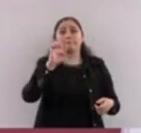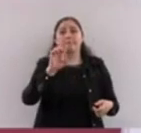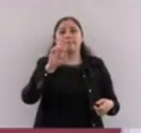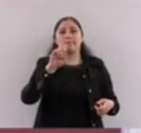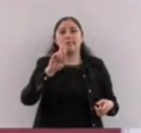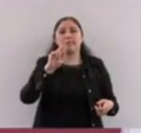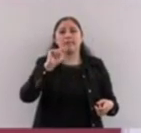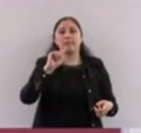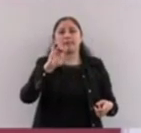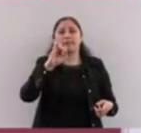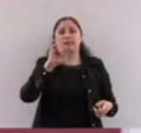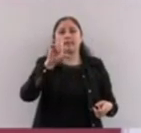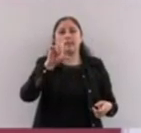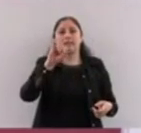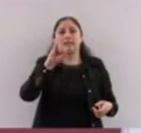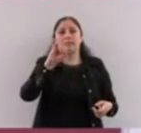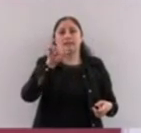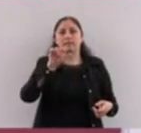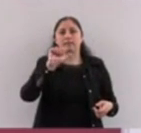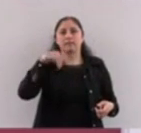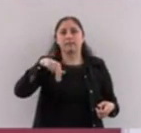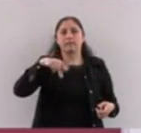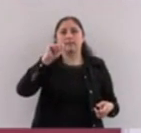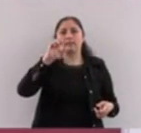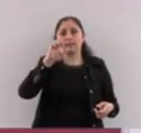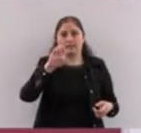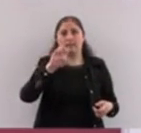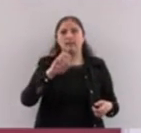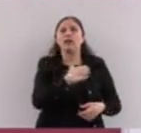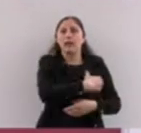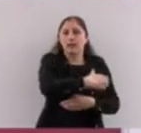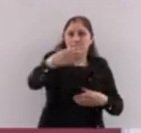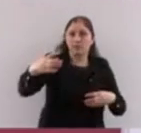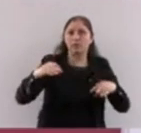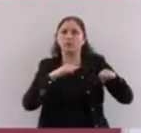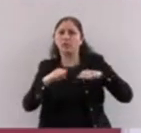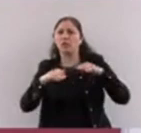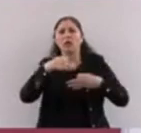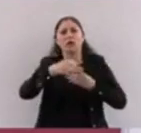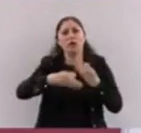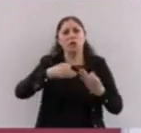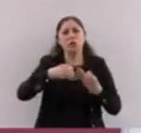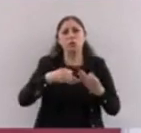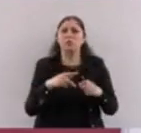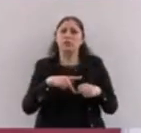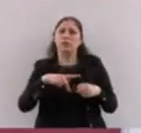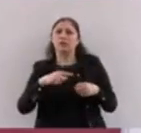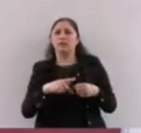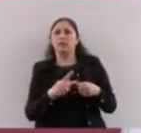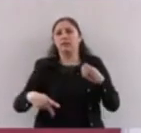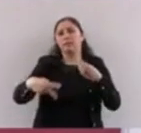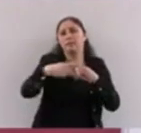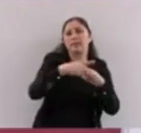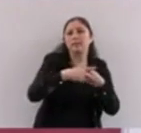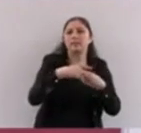todos, de manera gratuita, pero a todos los de todo el país. Iniciamos aquí en el Estado de México